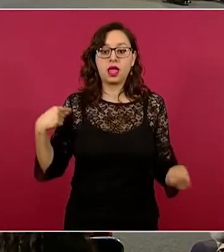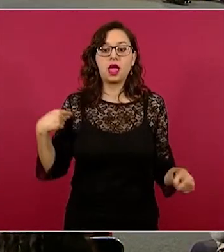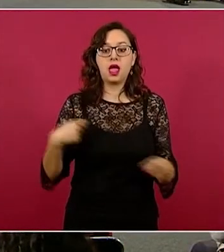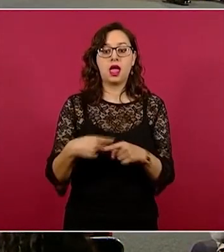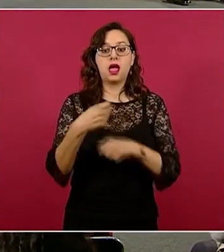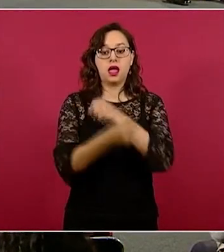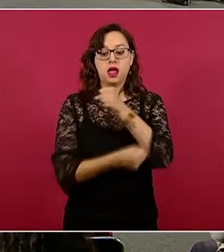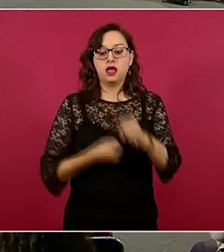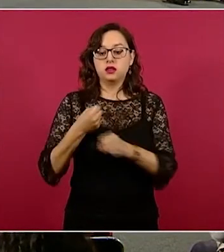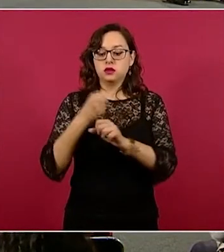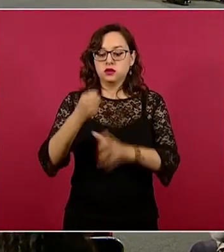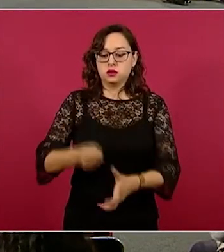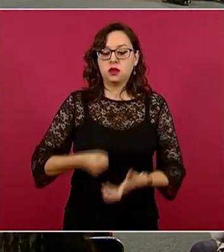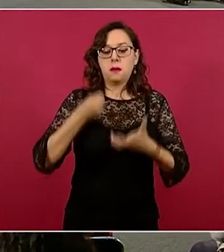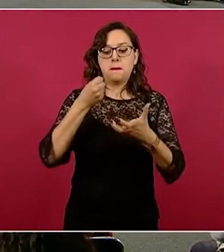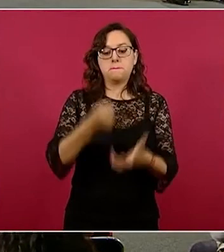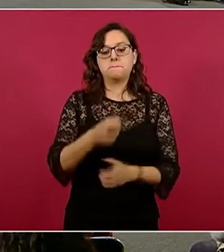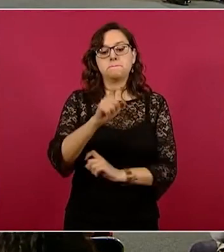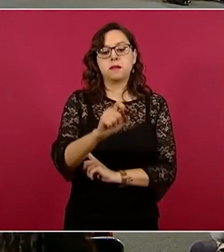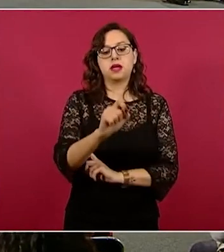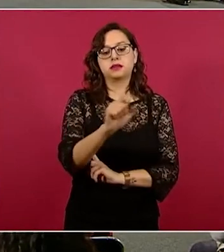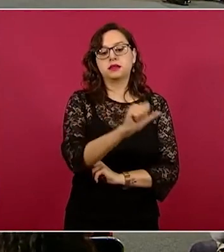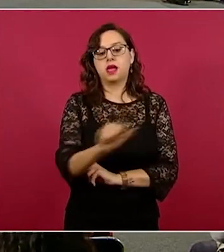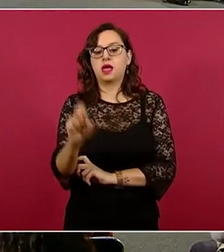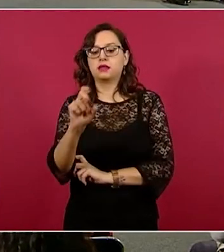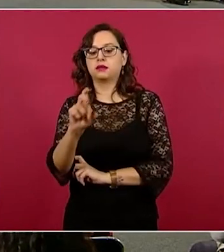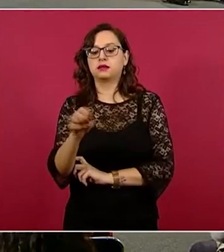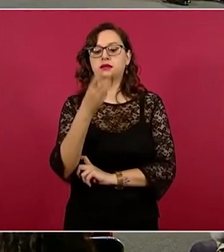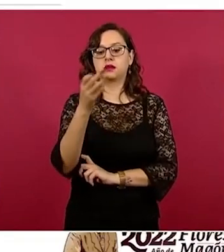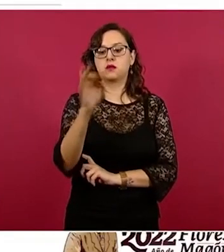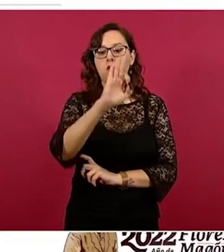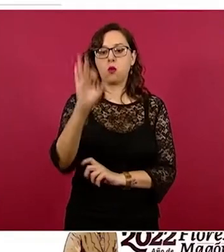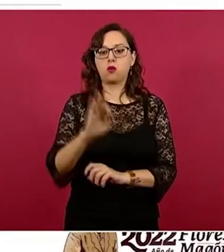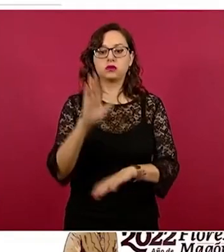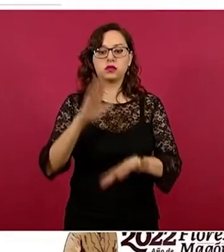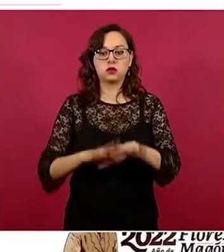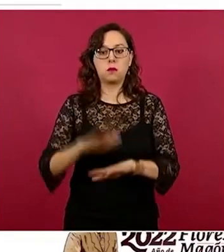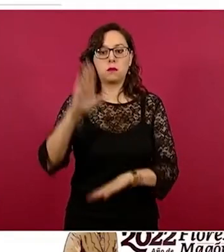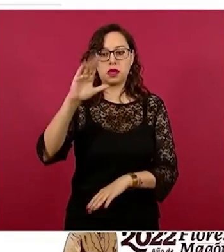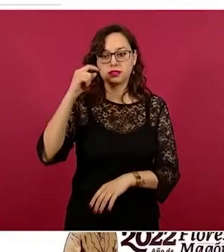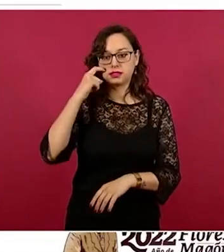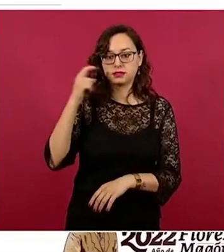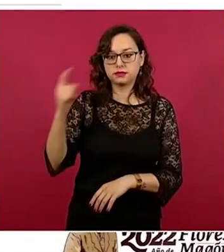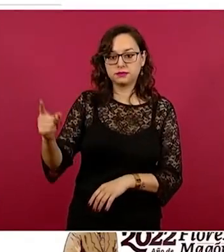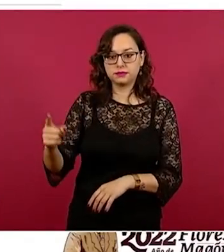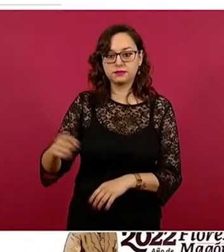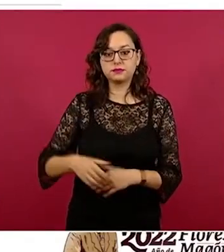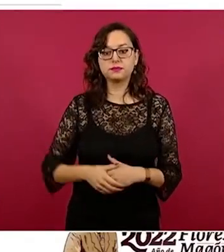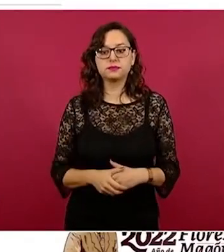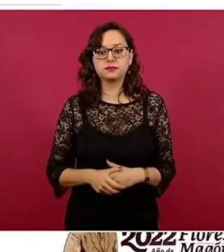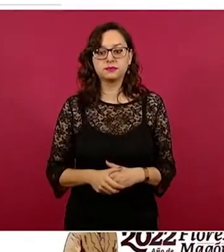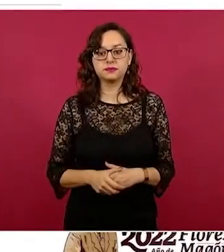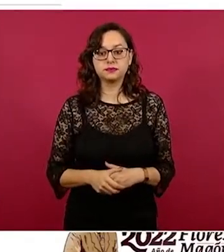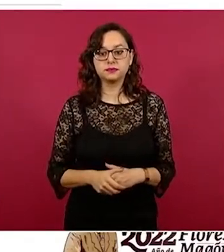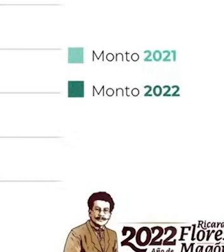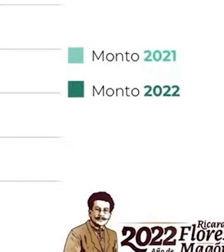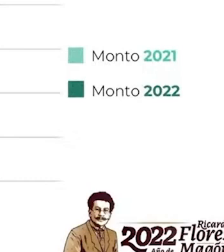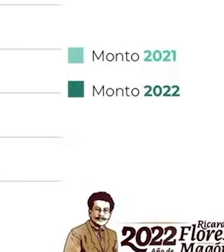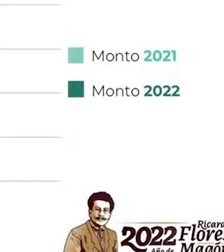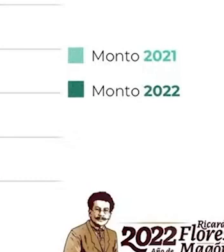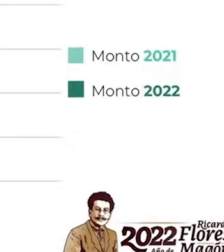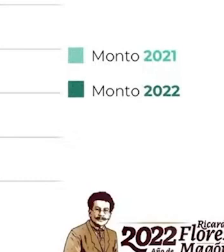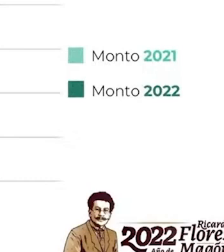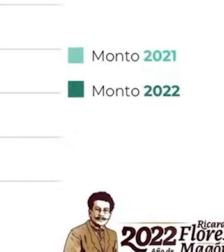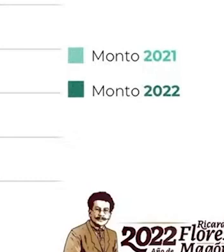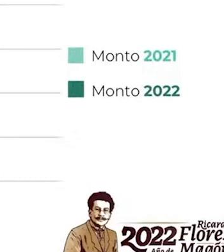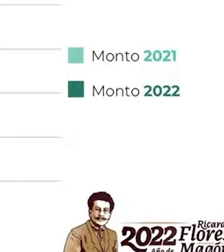incrementará entre un 20 y 33 por ciento los montos otorgados con base en el número de alumnas y alumnos que conforman la matrícula de cada